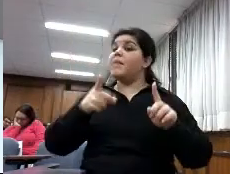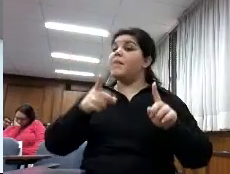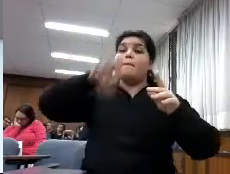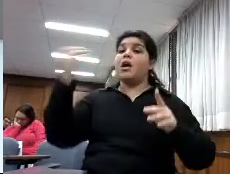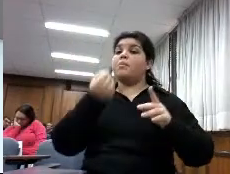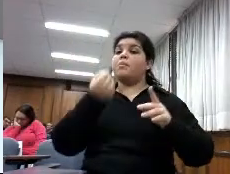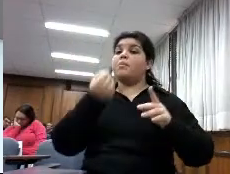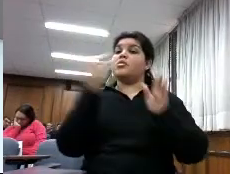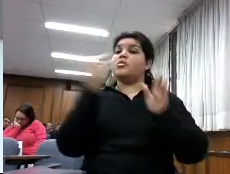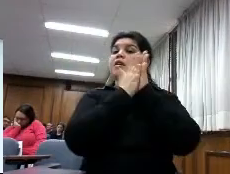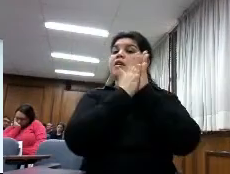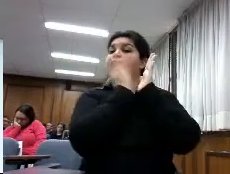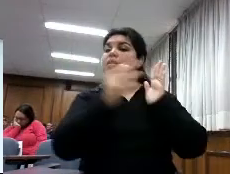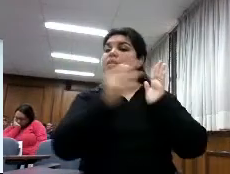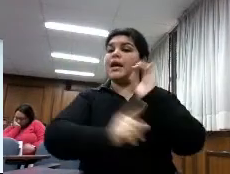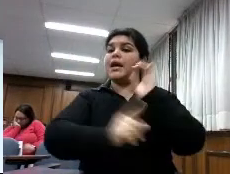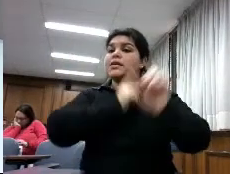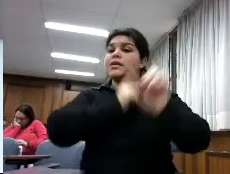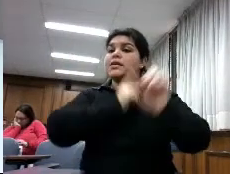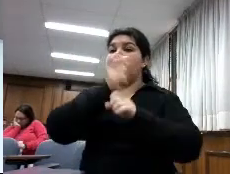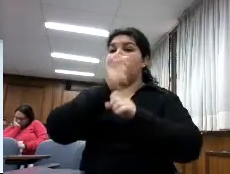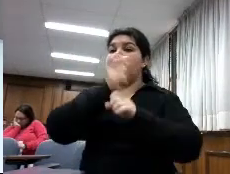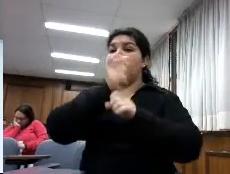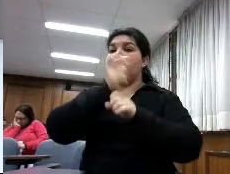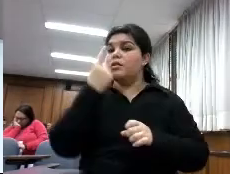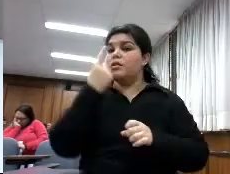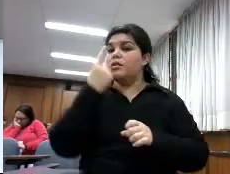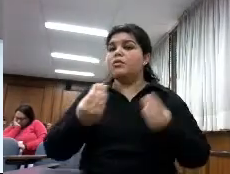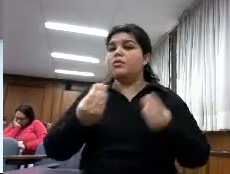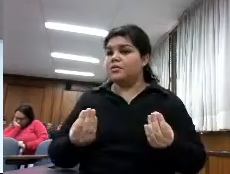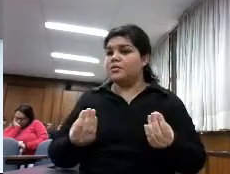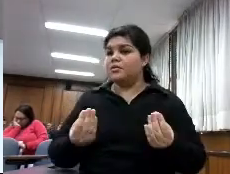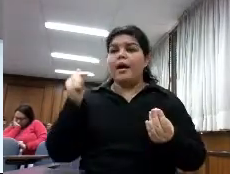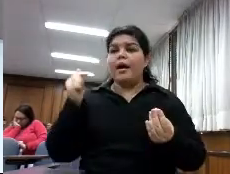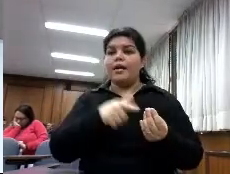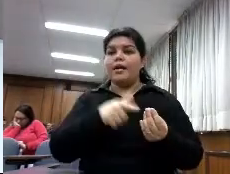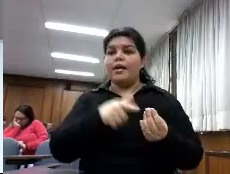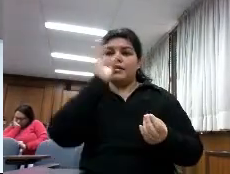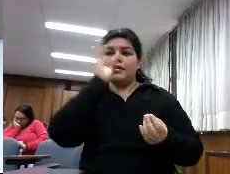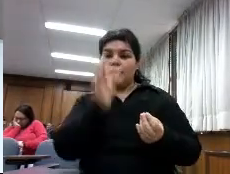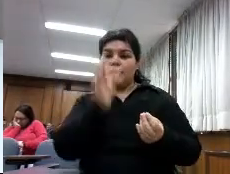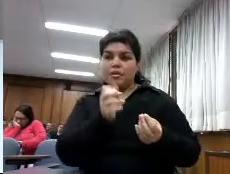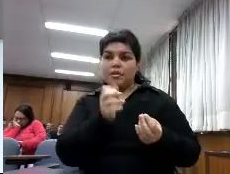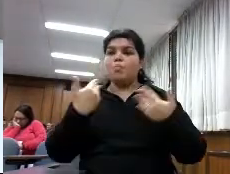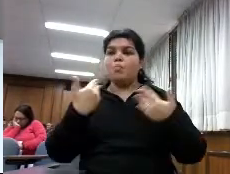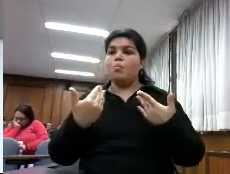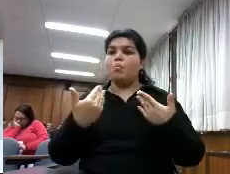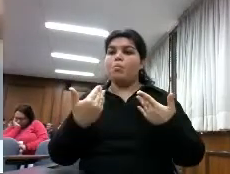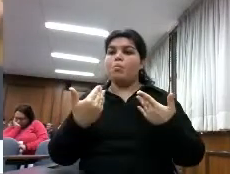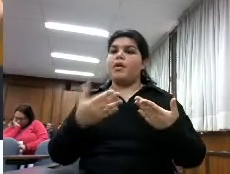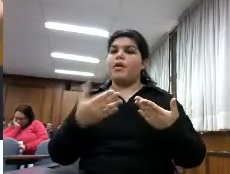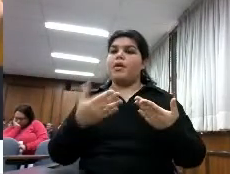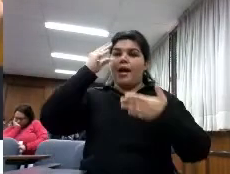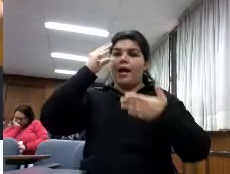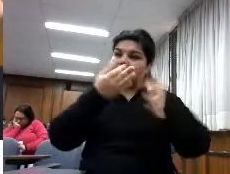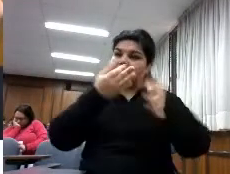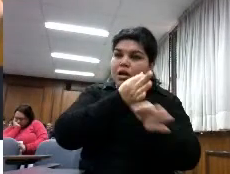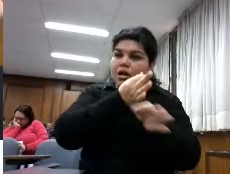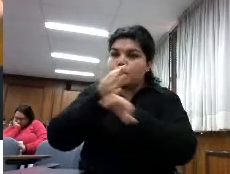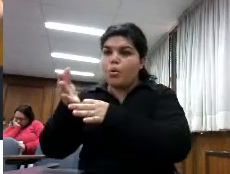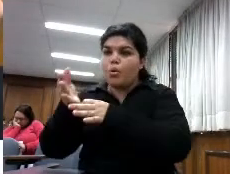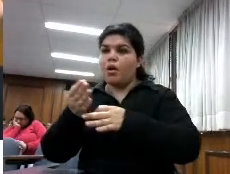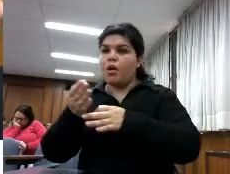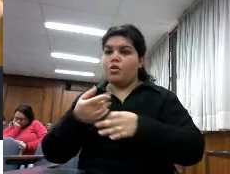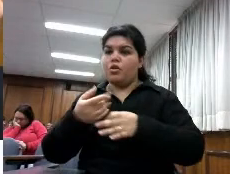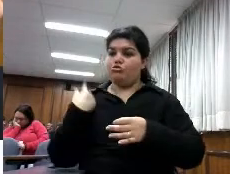lo que está patente es que vamos a ser formadores vamos a participar en el aprendizaje